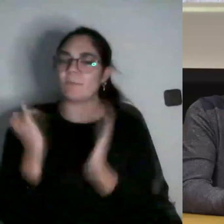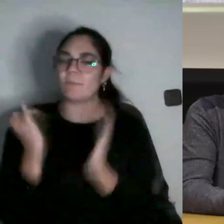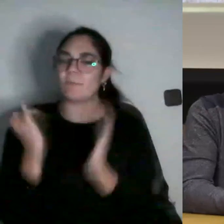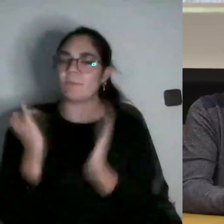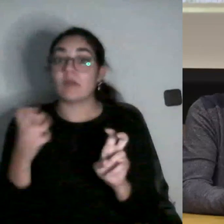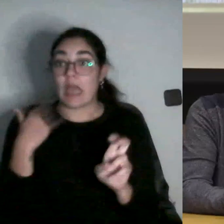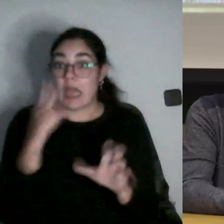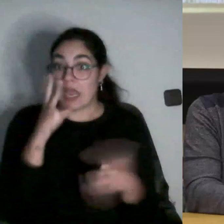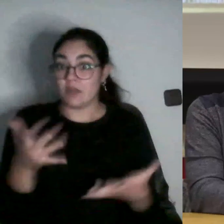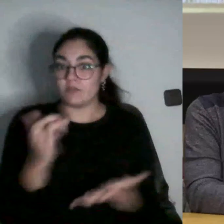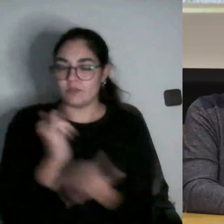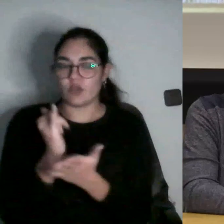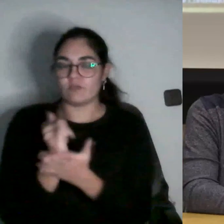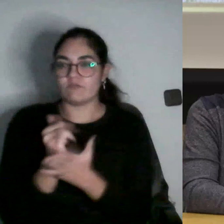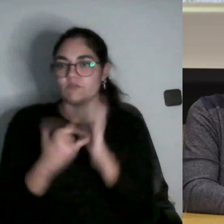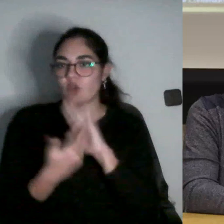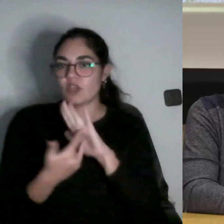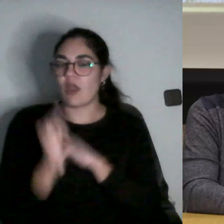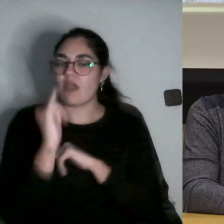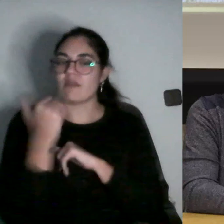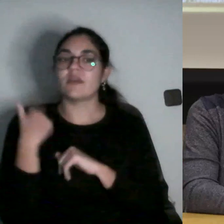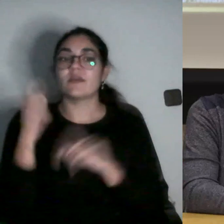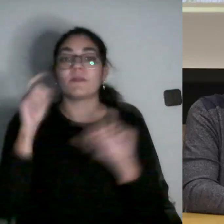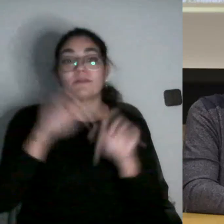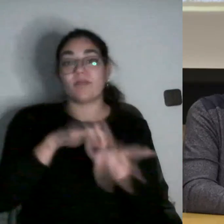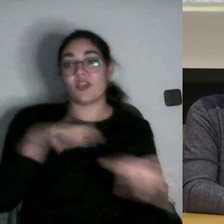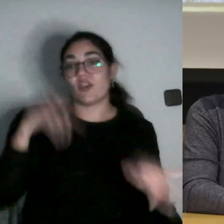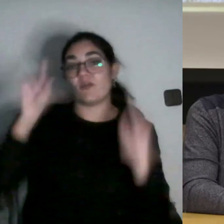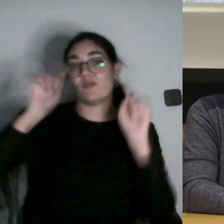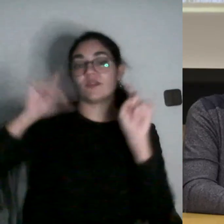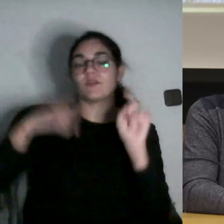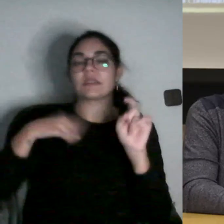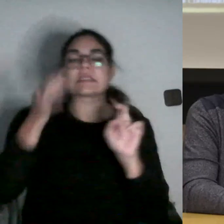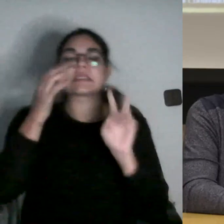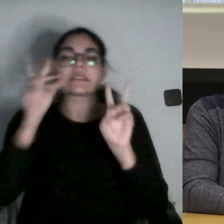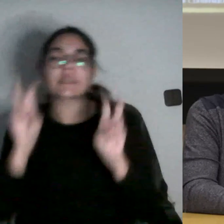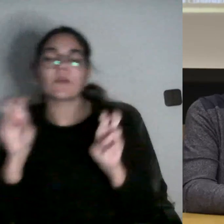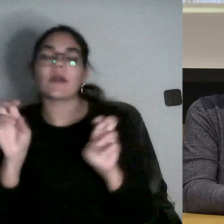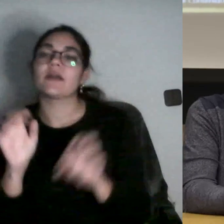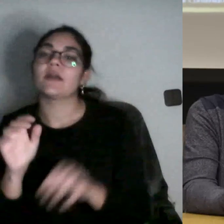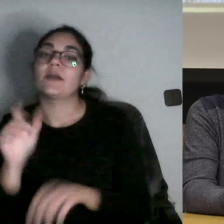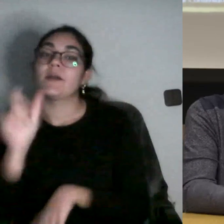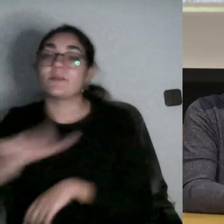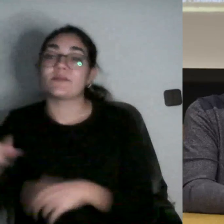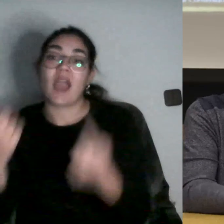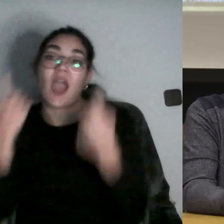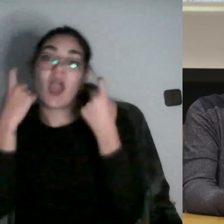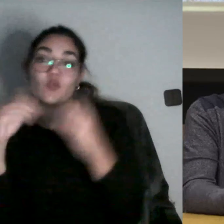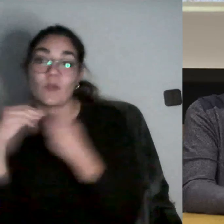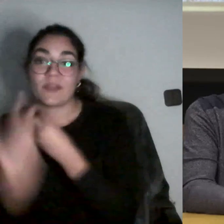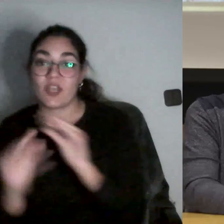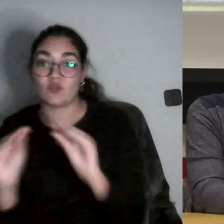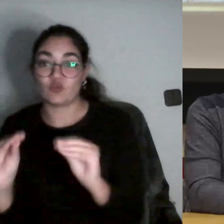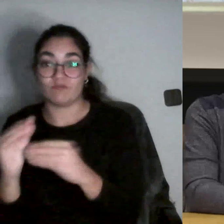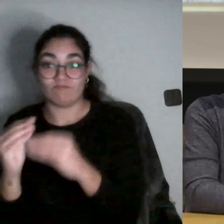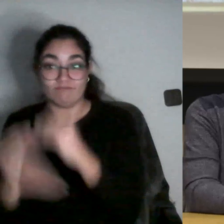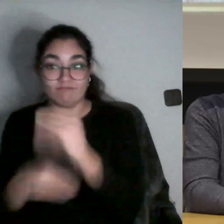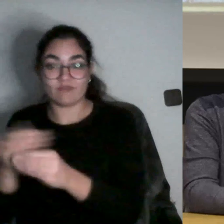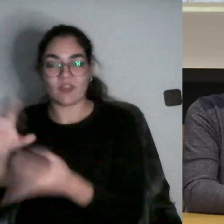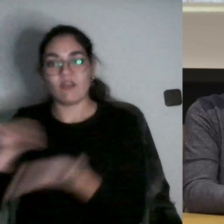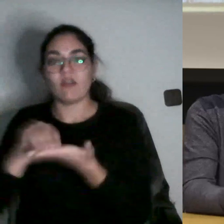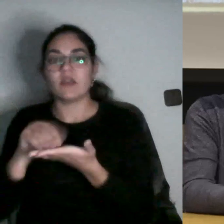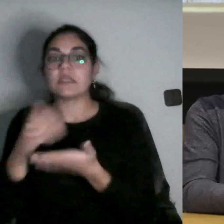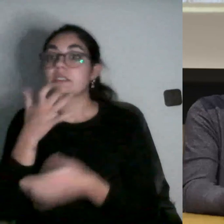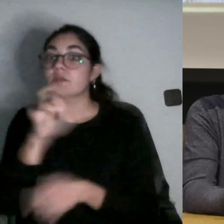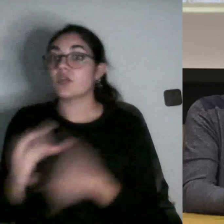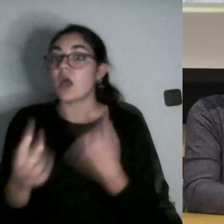proyectos pilotos fundamentalmente profesores pero todavía no tenemos ninguno que incluyan materiales de alumnos directamente y como decís en algún caso alguien que pueda estar interesado pues